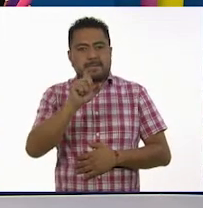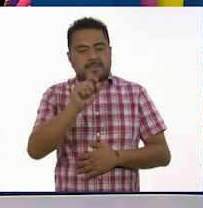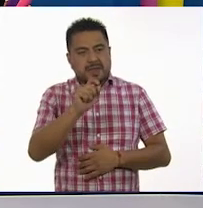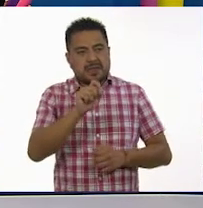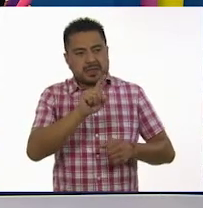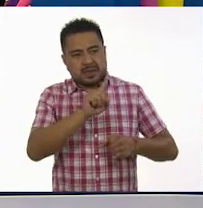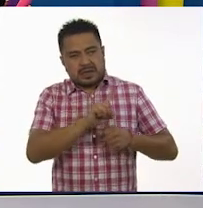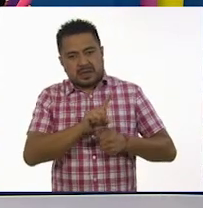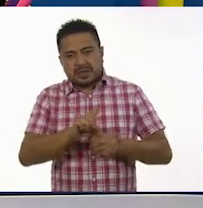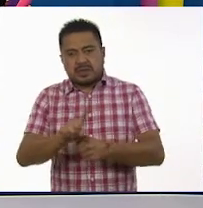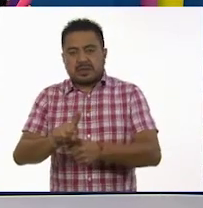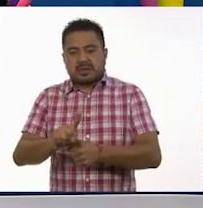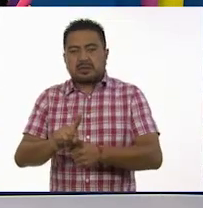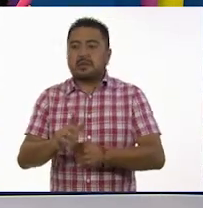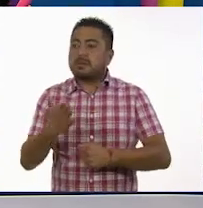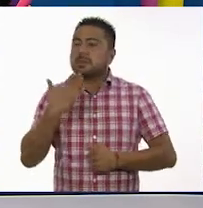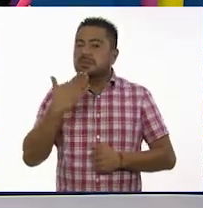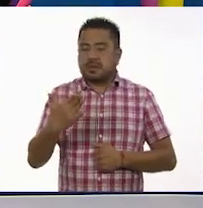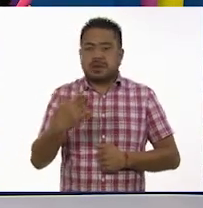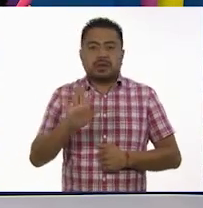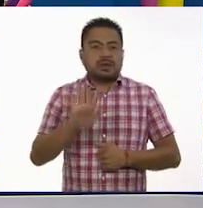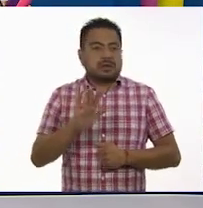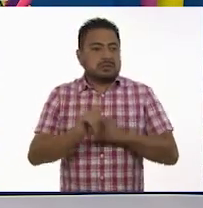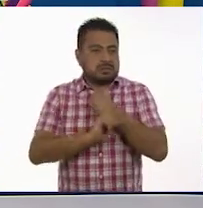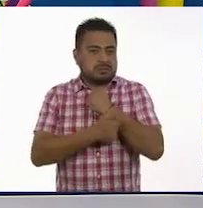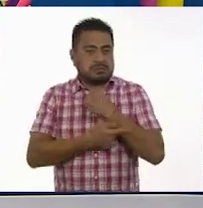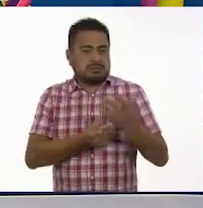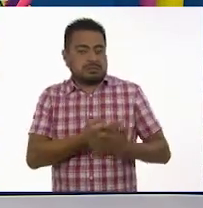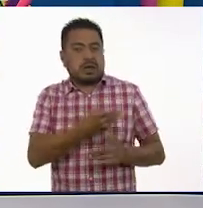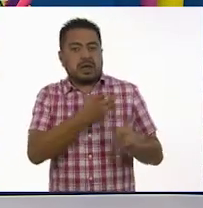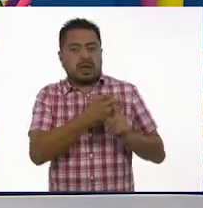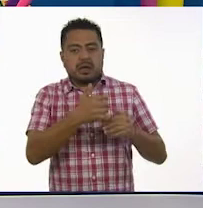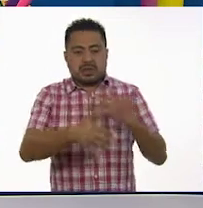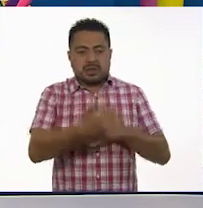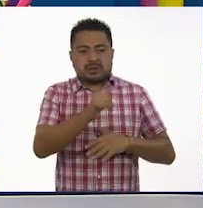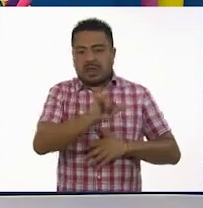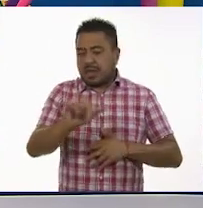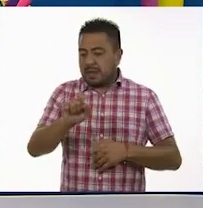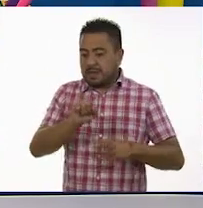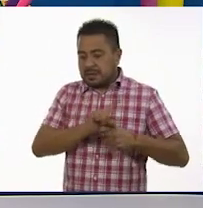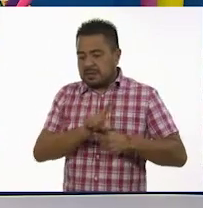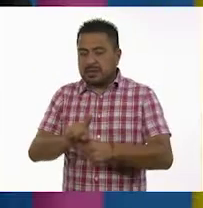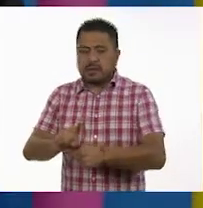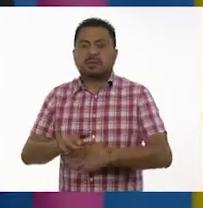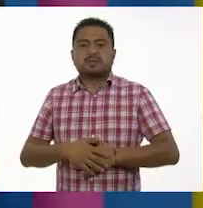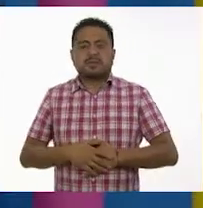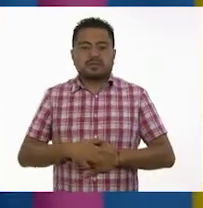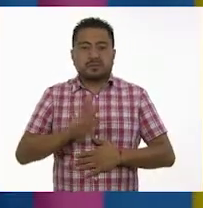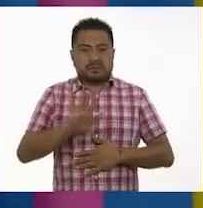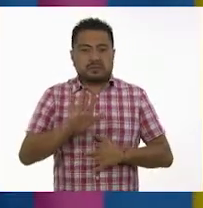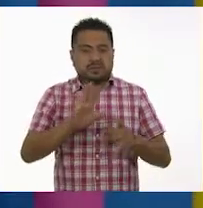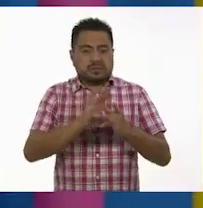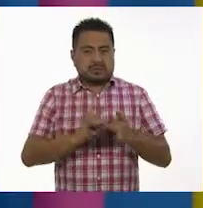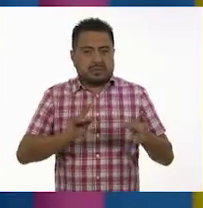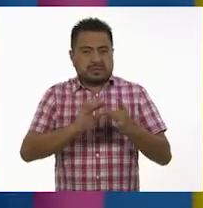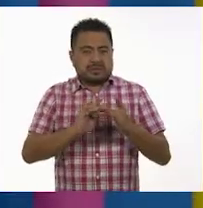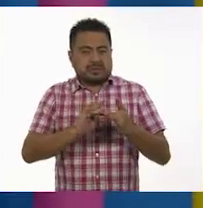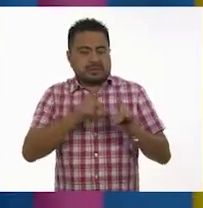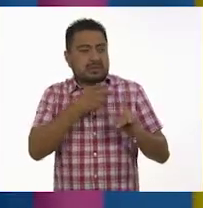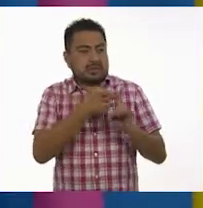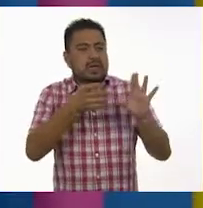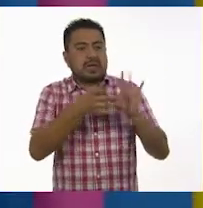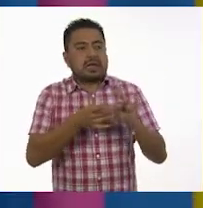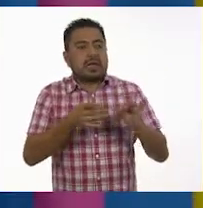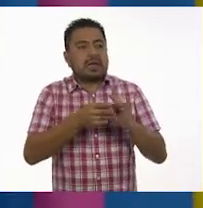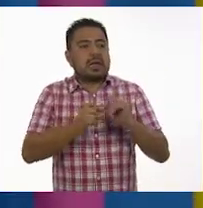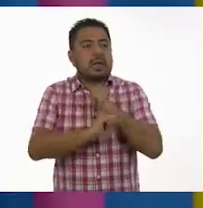...a 20 días. Muy bien. El periodo de gestación es de 15 a 20 días. Las ardillas dice que